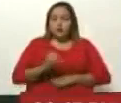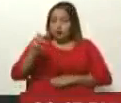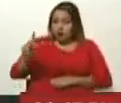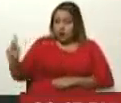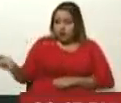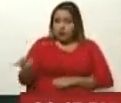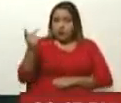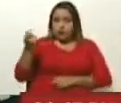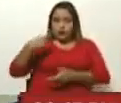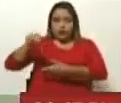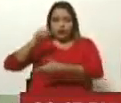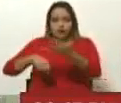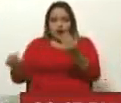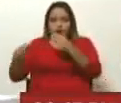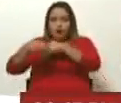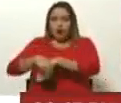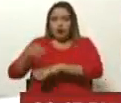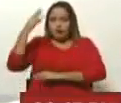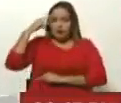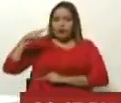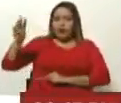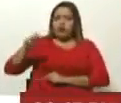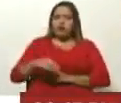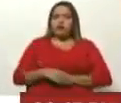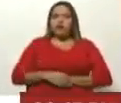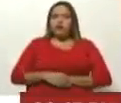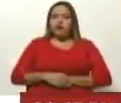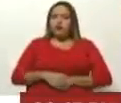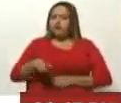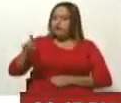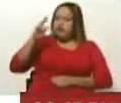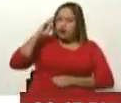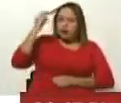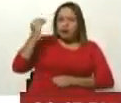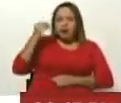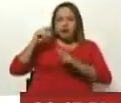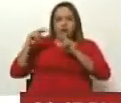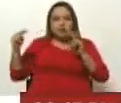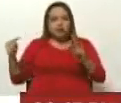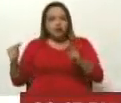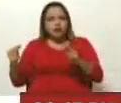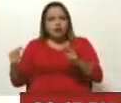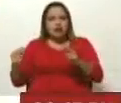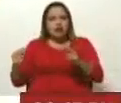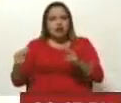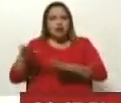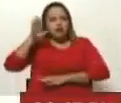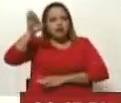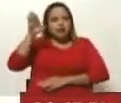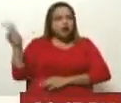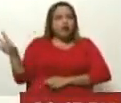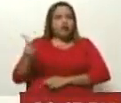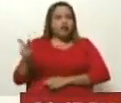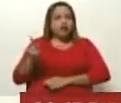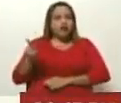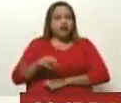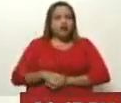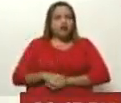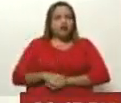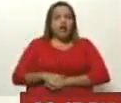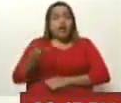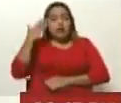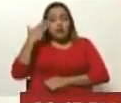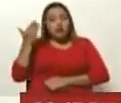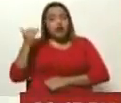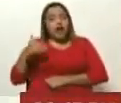segunda firma de este acuerdo en México, según tu perspectiva, ¿qué escenario viene a Venezuela tomando en cuenta